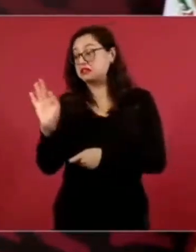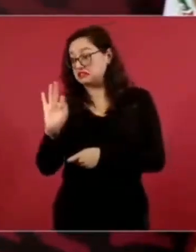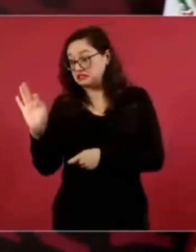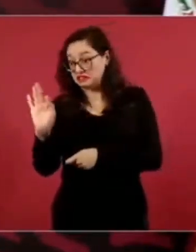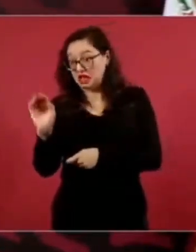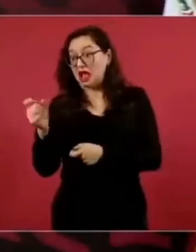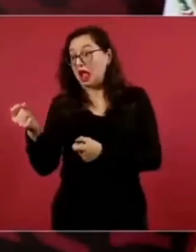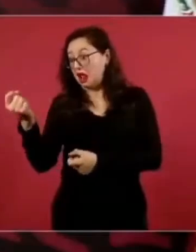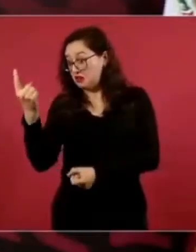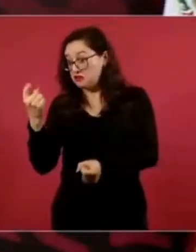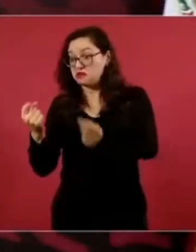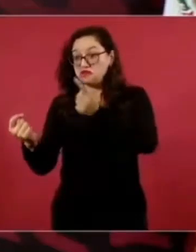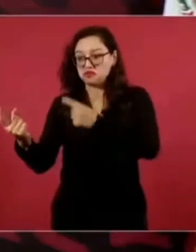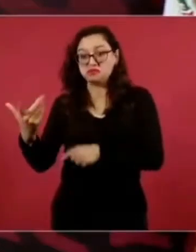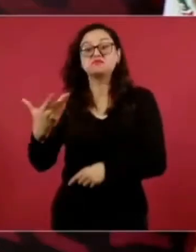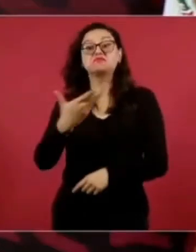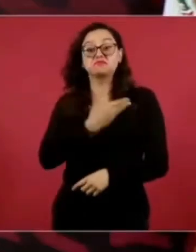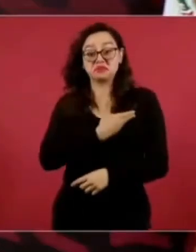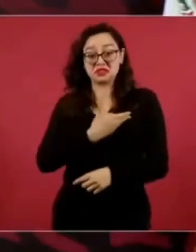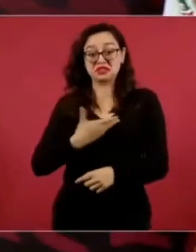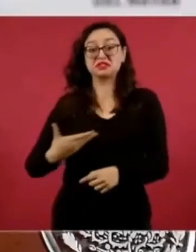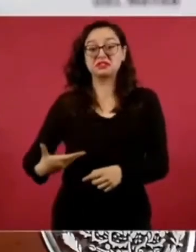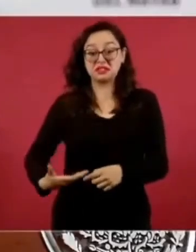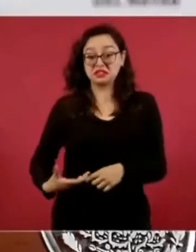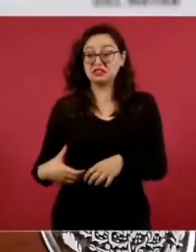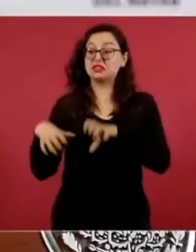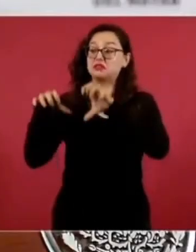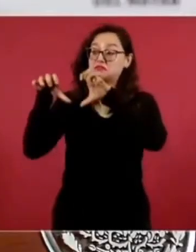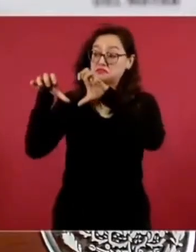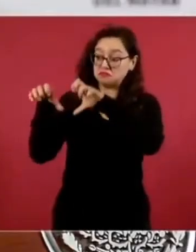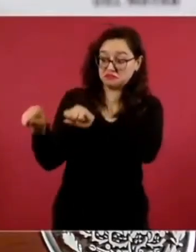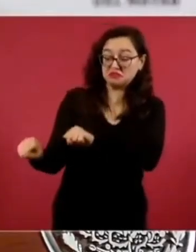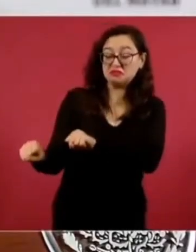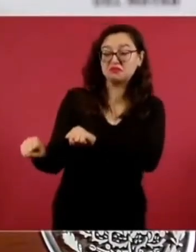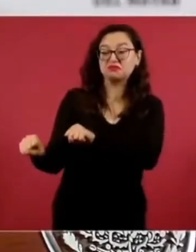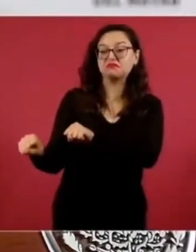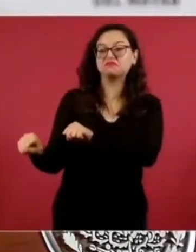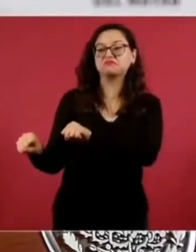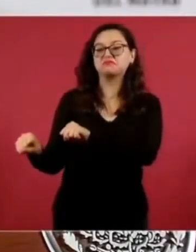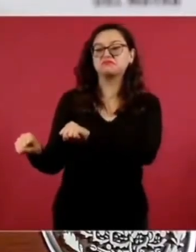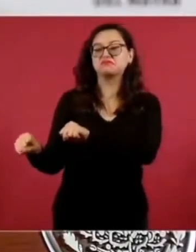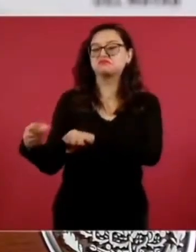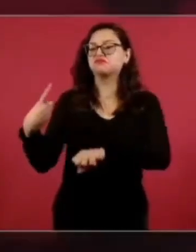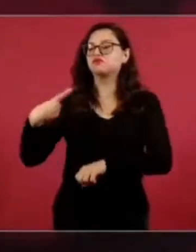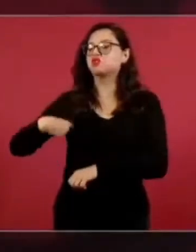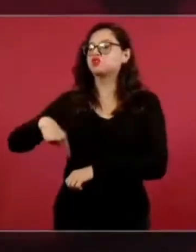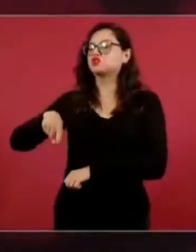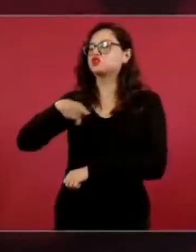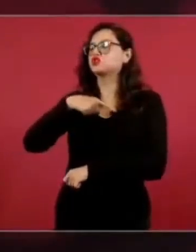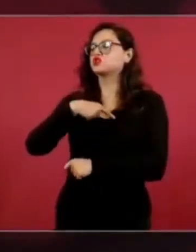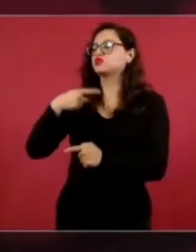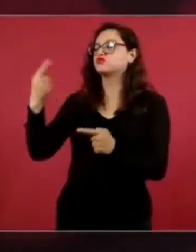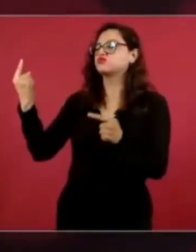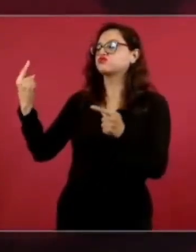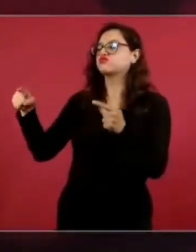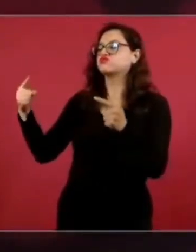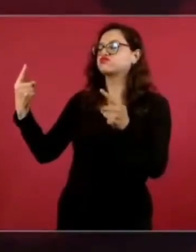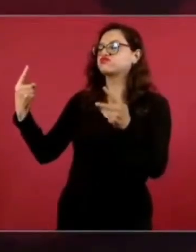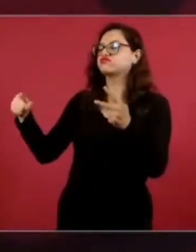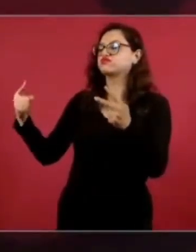a ser hasta presidente, y van a aplicar las políticas